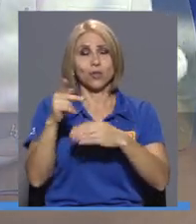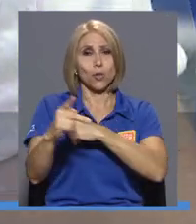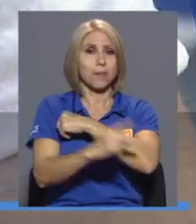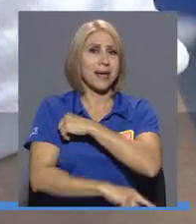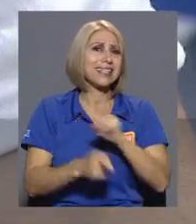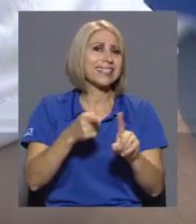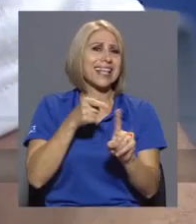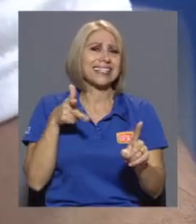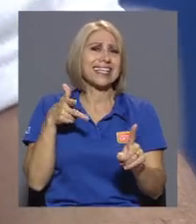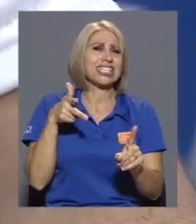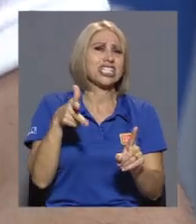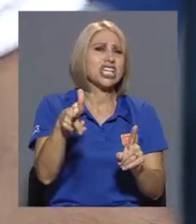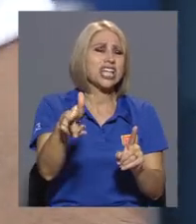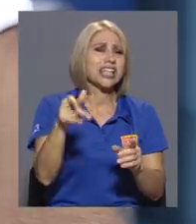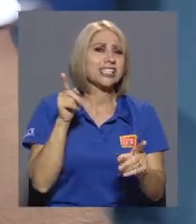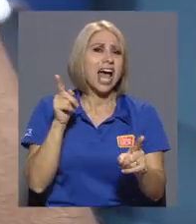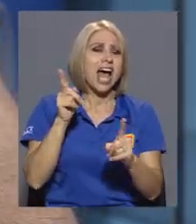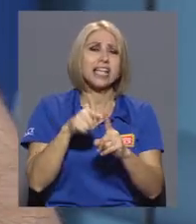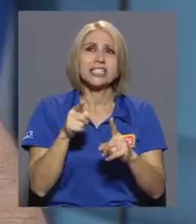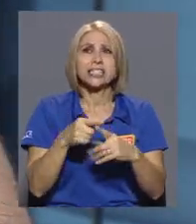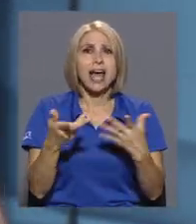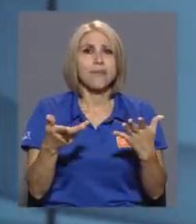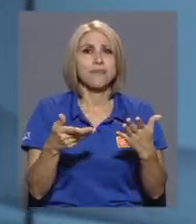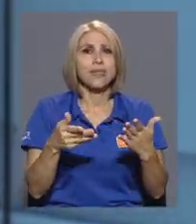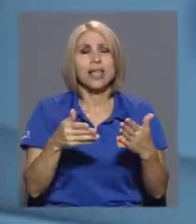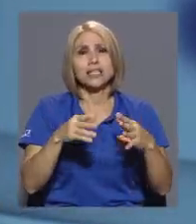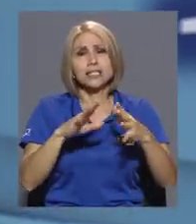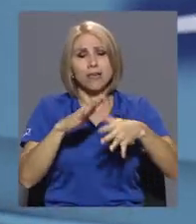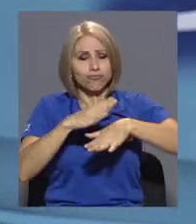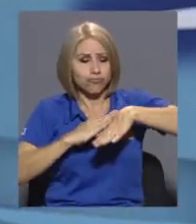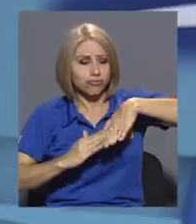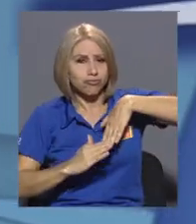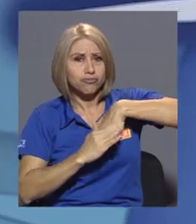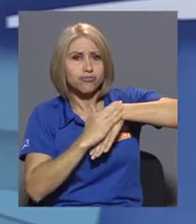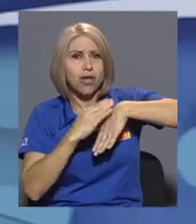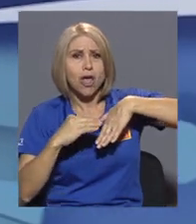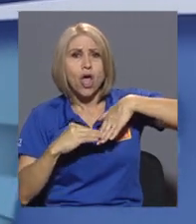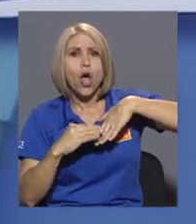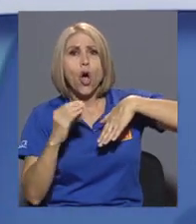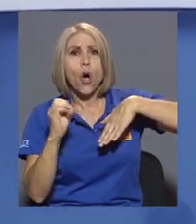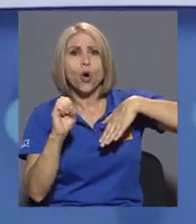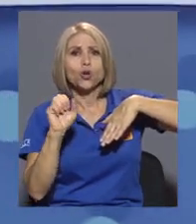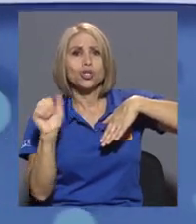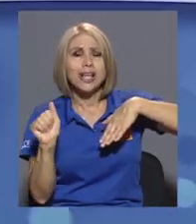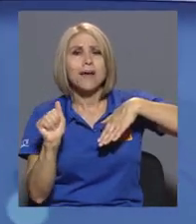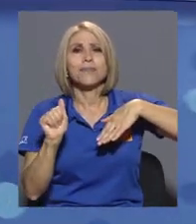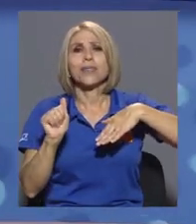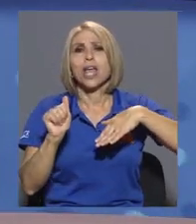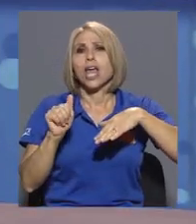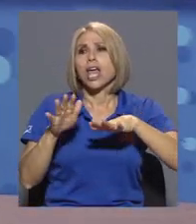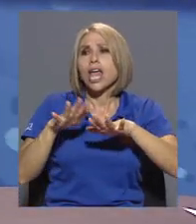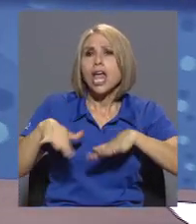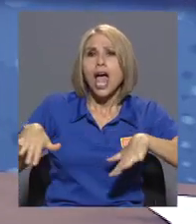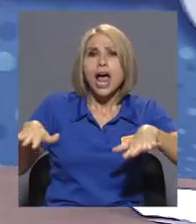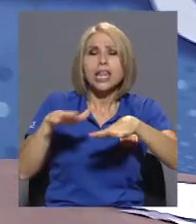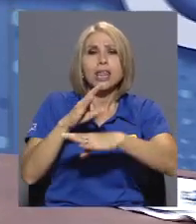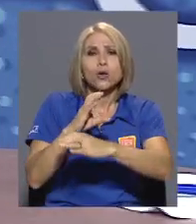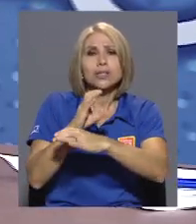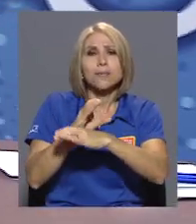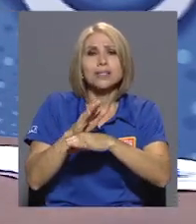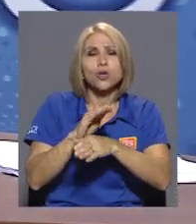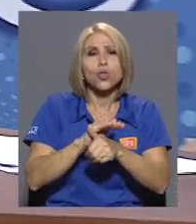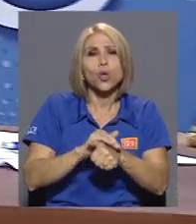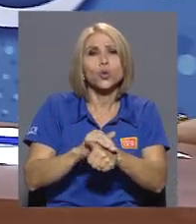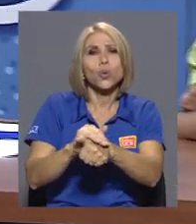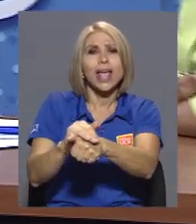desde los chiles hasta Península de Osa, el área de conservación Tortuguero, Guanacaste, todos productores de